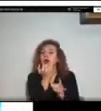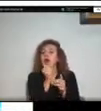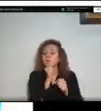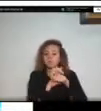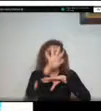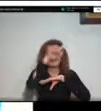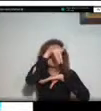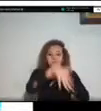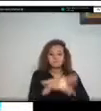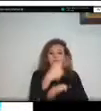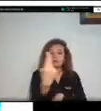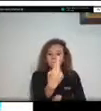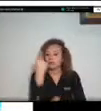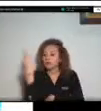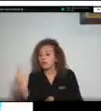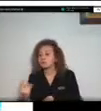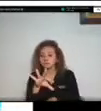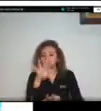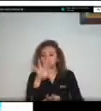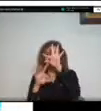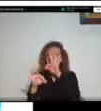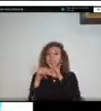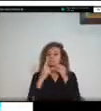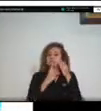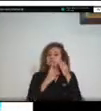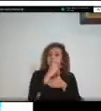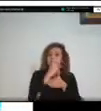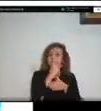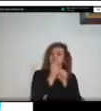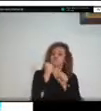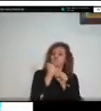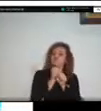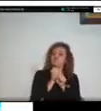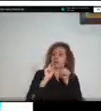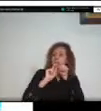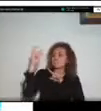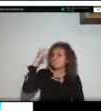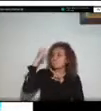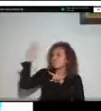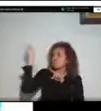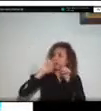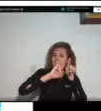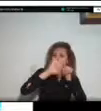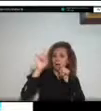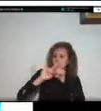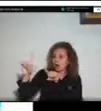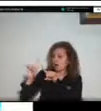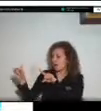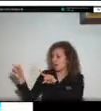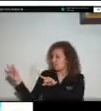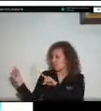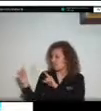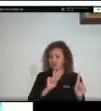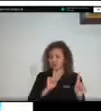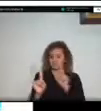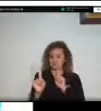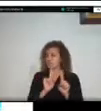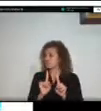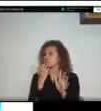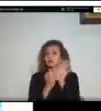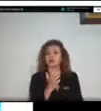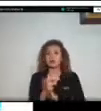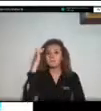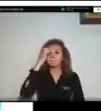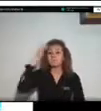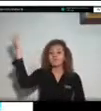un equipo variado de profesionales entre los que se cuenta profesionales en ingeniería civil geología